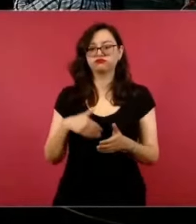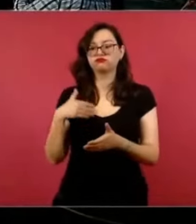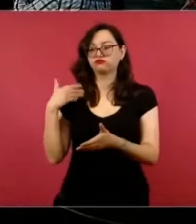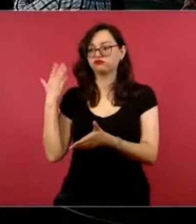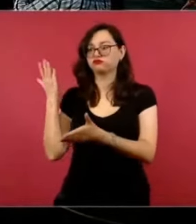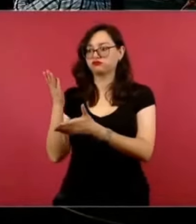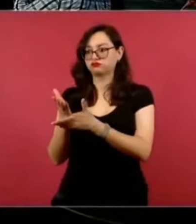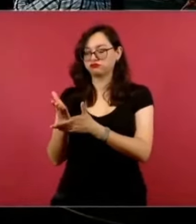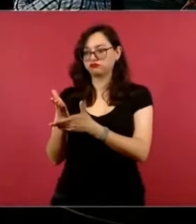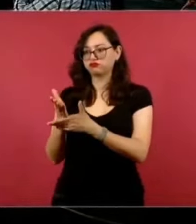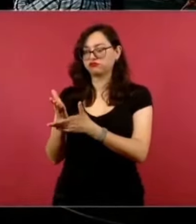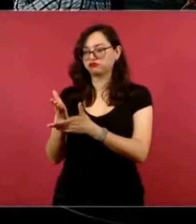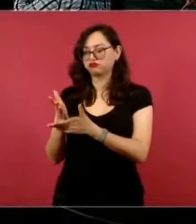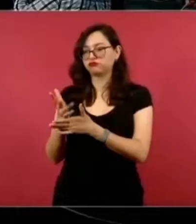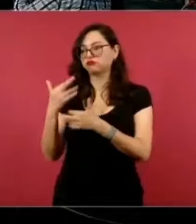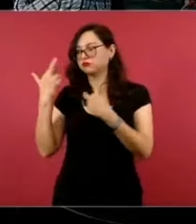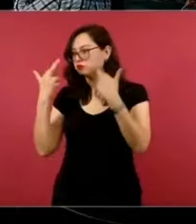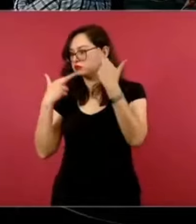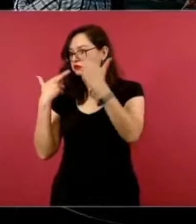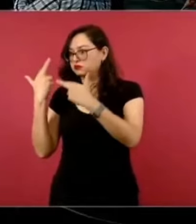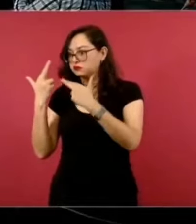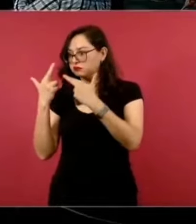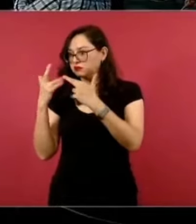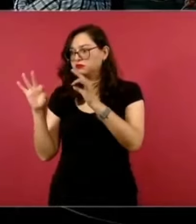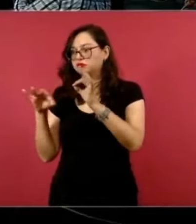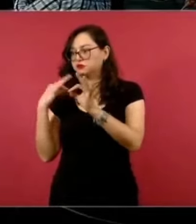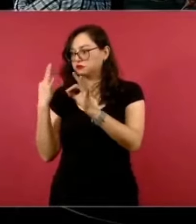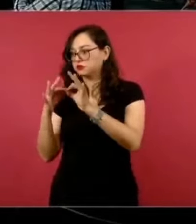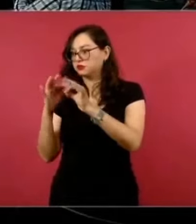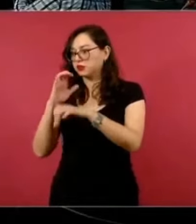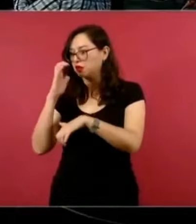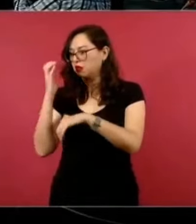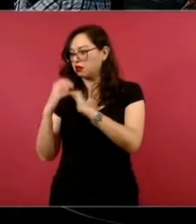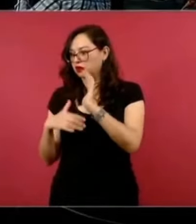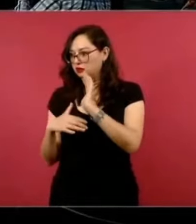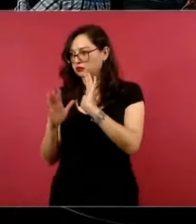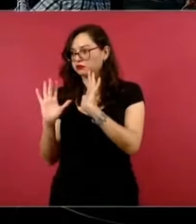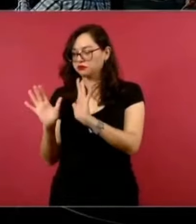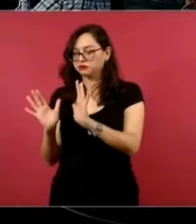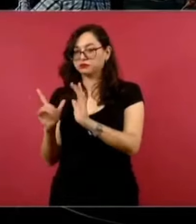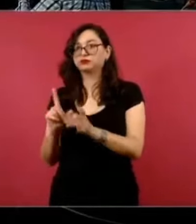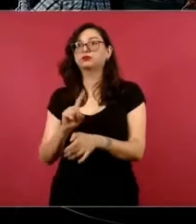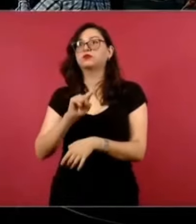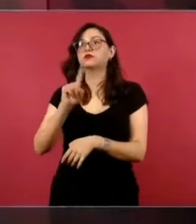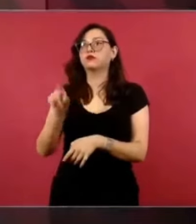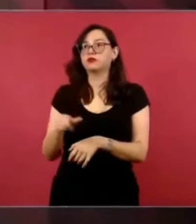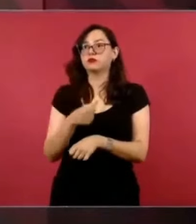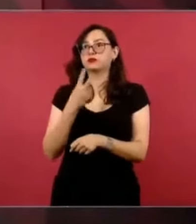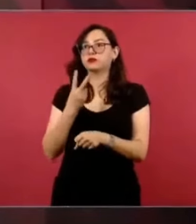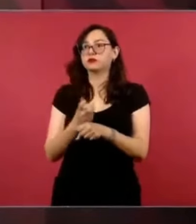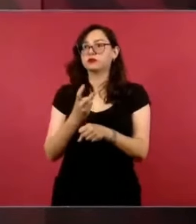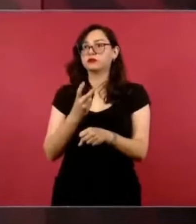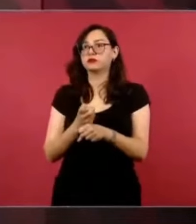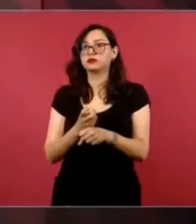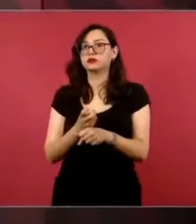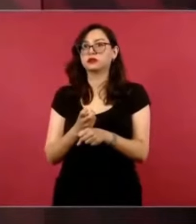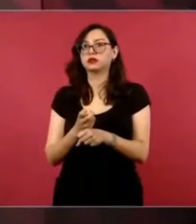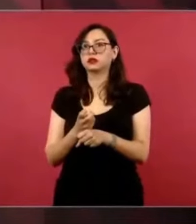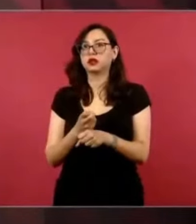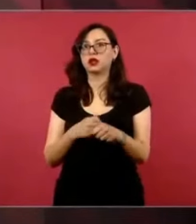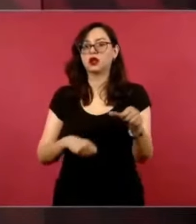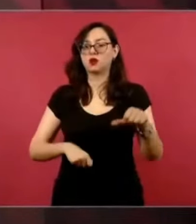Terminando el acto nos reunimos con todos los técnicos,